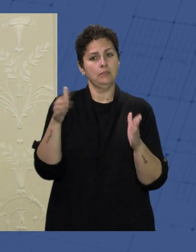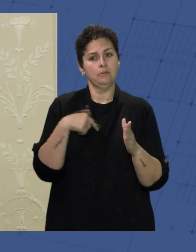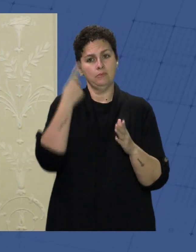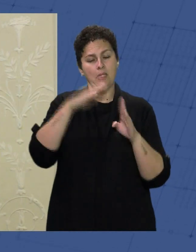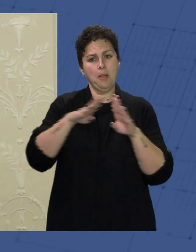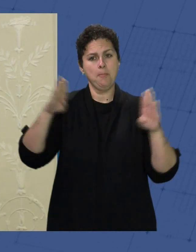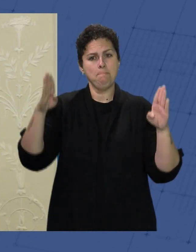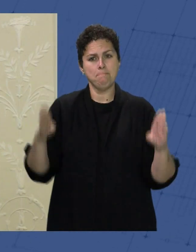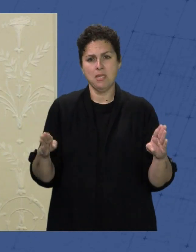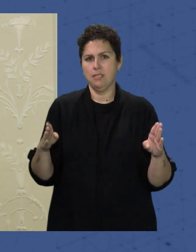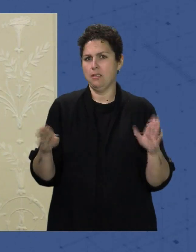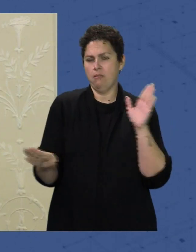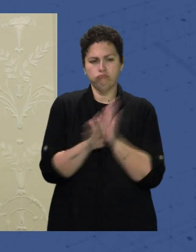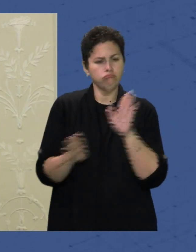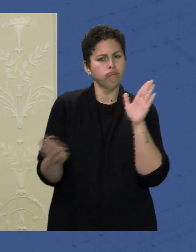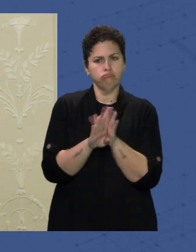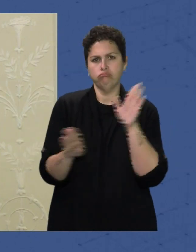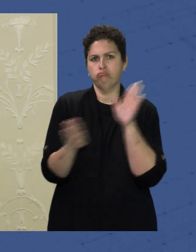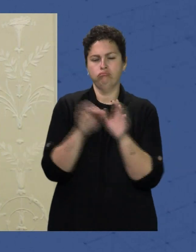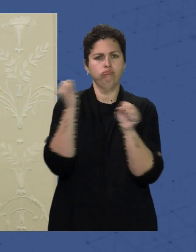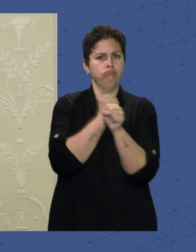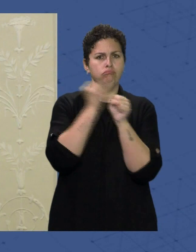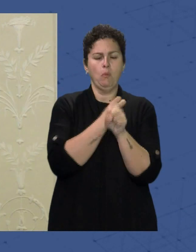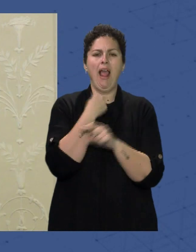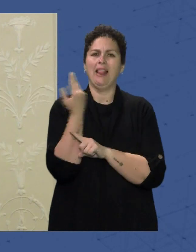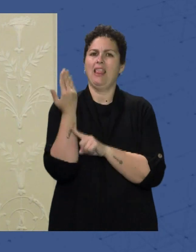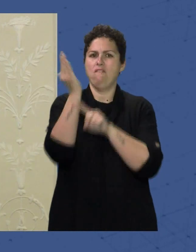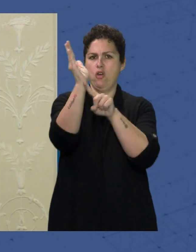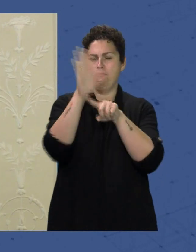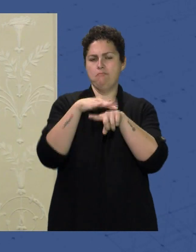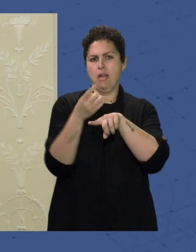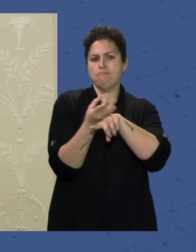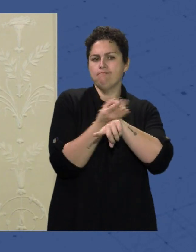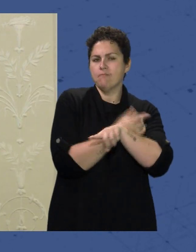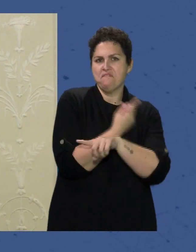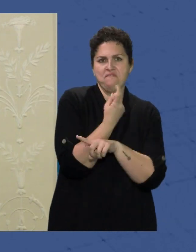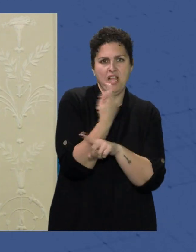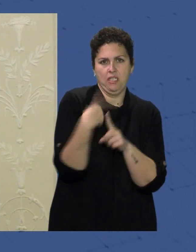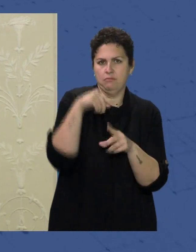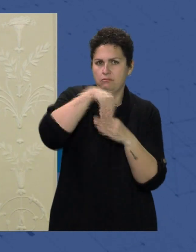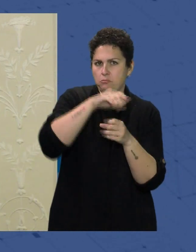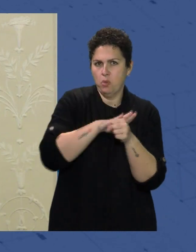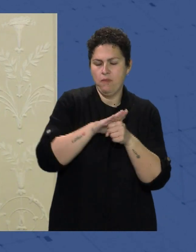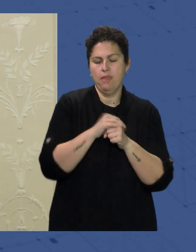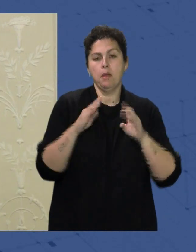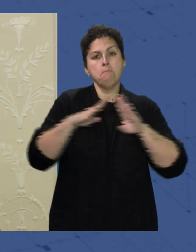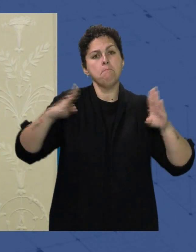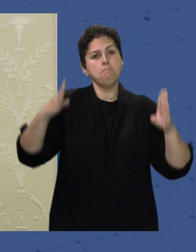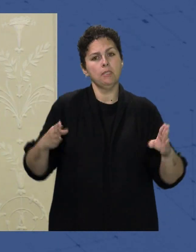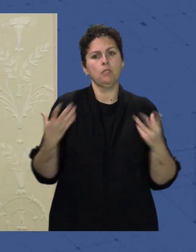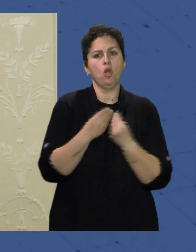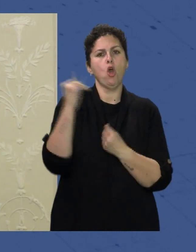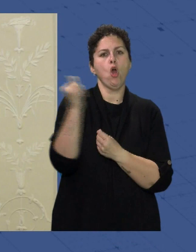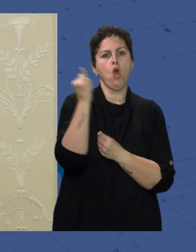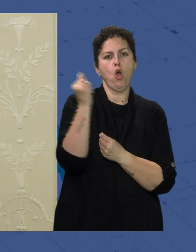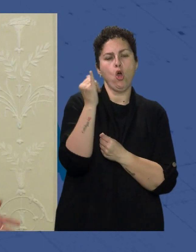ha cesado De su labor Como altavoz En el déficit Ferroviario De nuestra provincia Y la mesa Con José Carlos